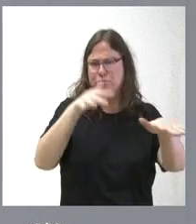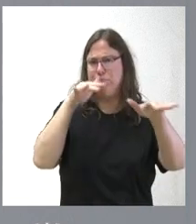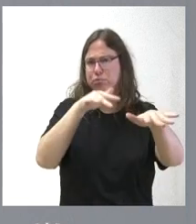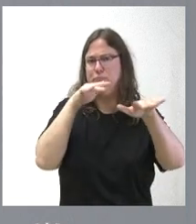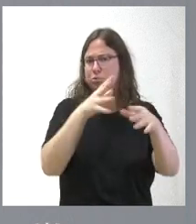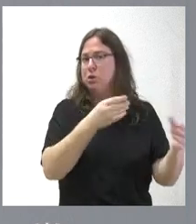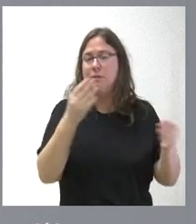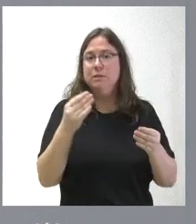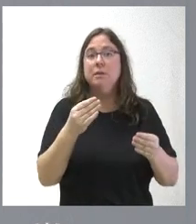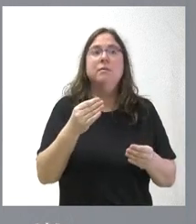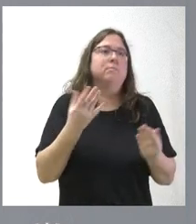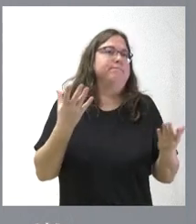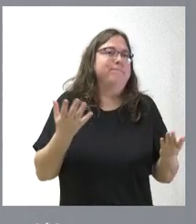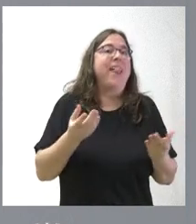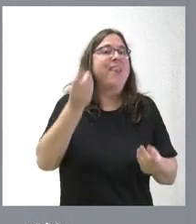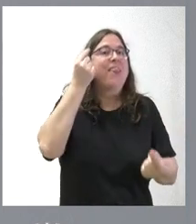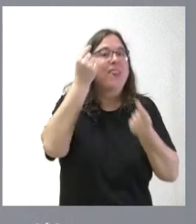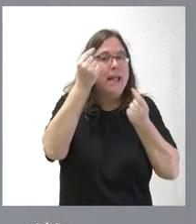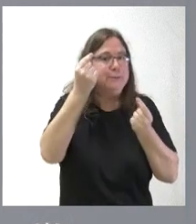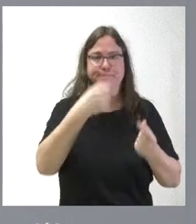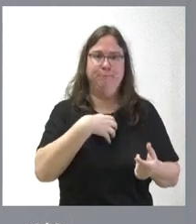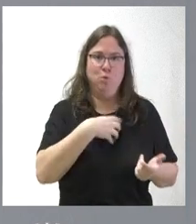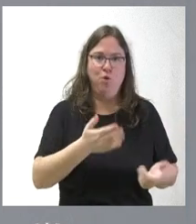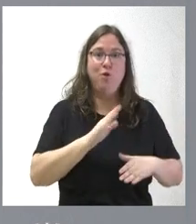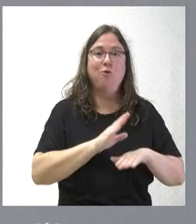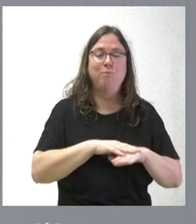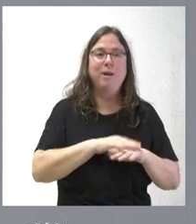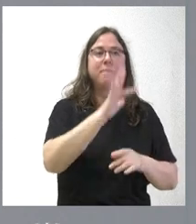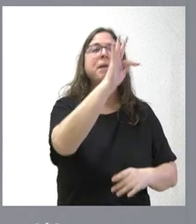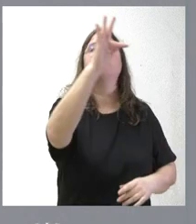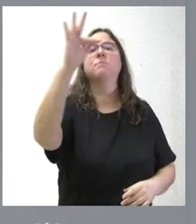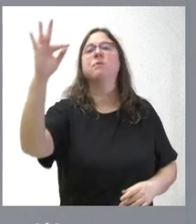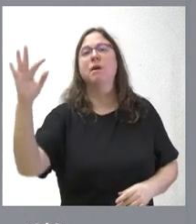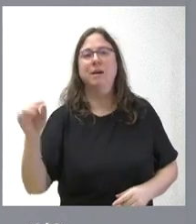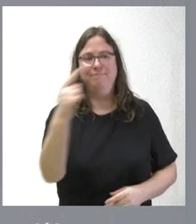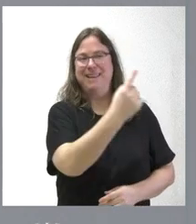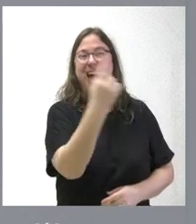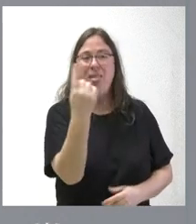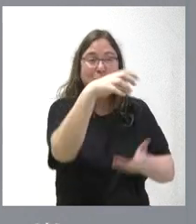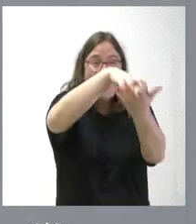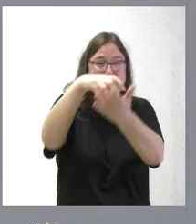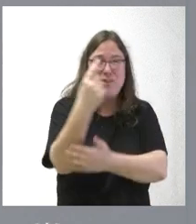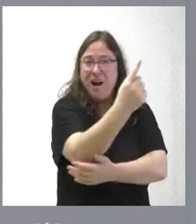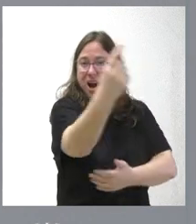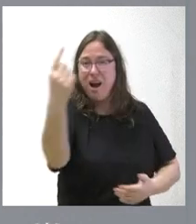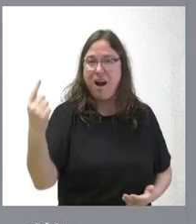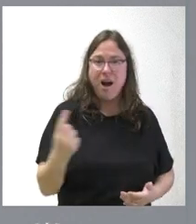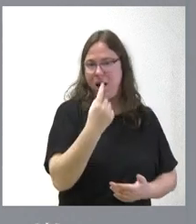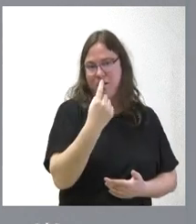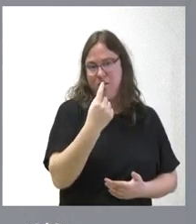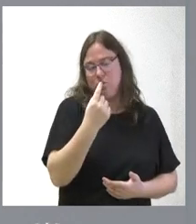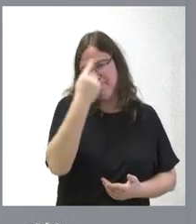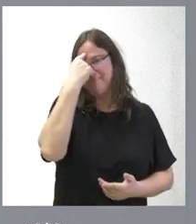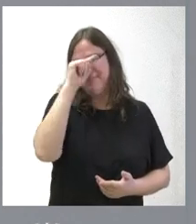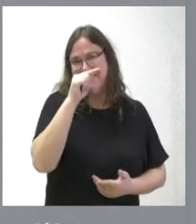pero no les puedo ofrecer en este momento un dato porque se trata de sumar las cantidades que vienen de todos y cada uno de los centros de salud y saben